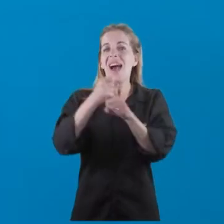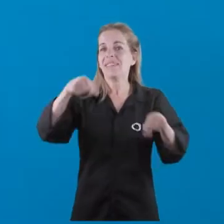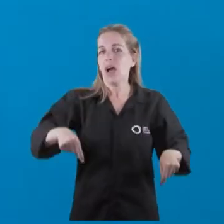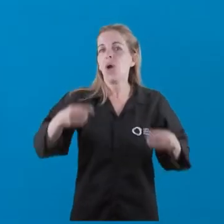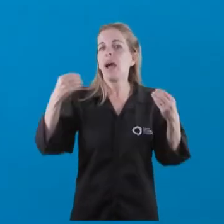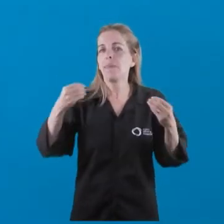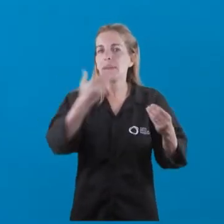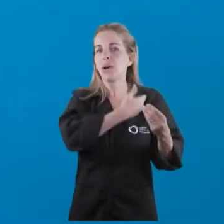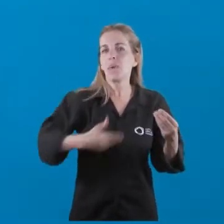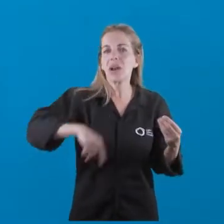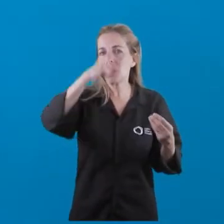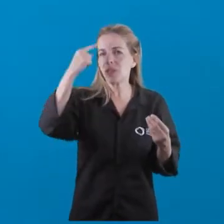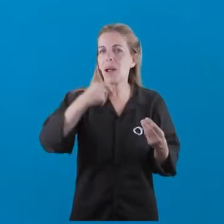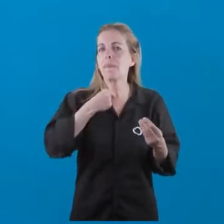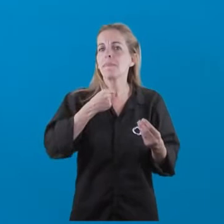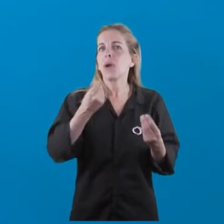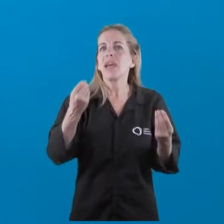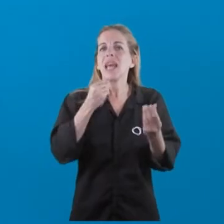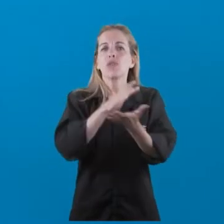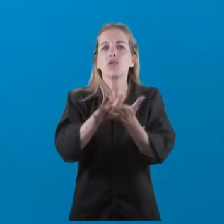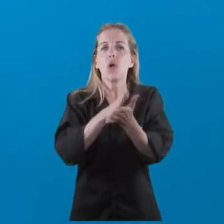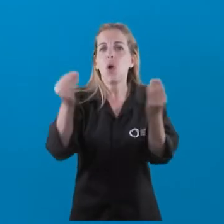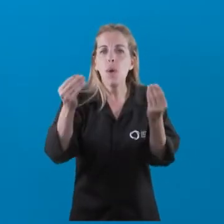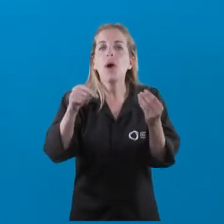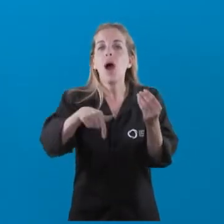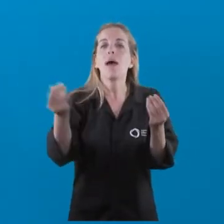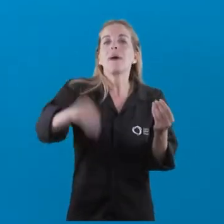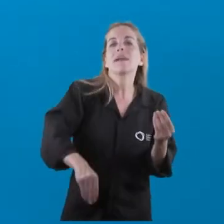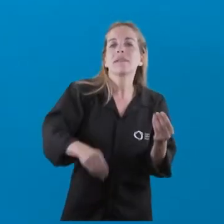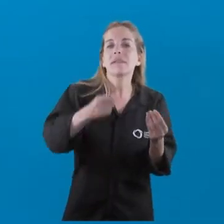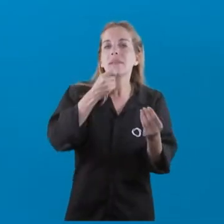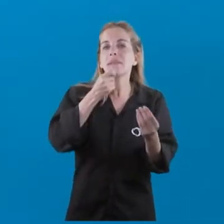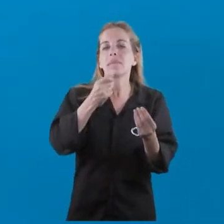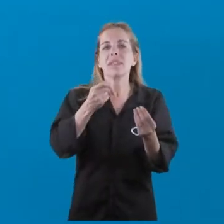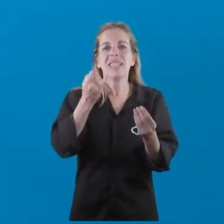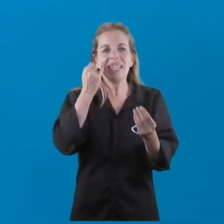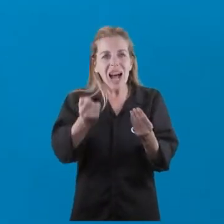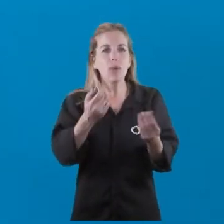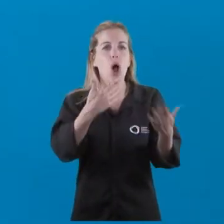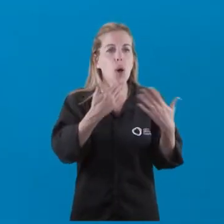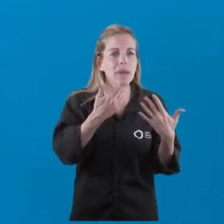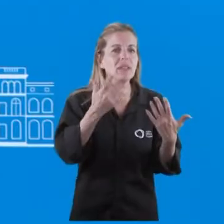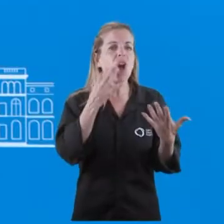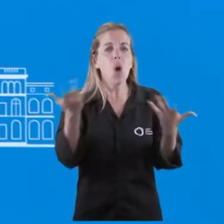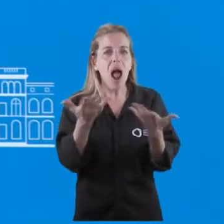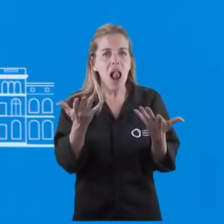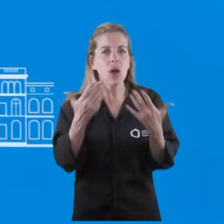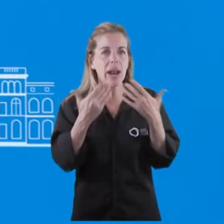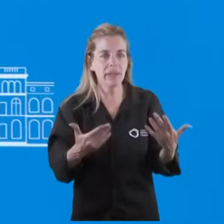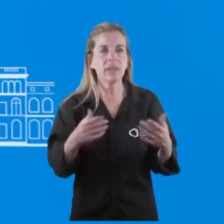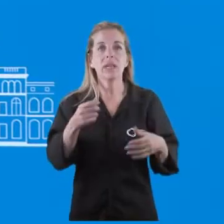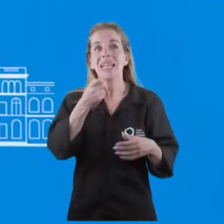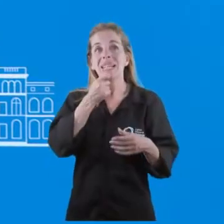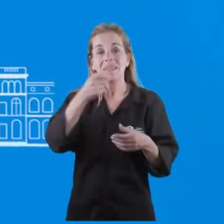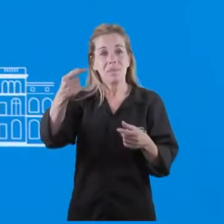frente a lo que está pasando, y ahora le sumo sobre este pedido puntual, si ya hubo alguna conversación en ese sentido. Gracias. Si el pedido